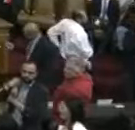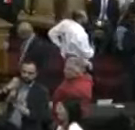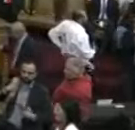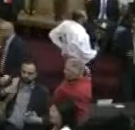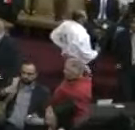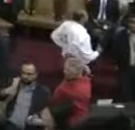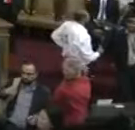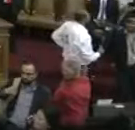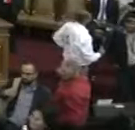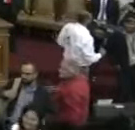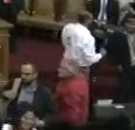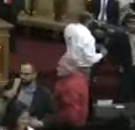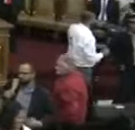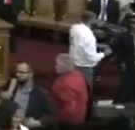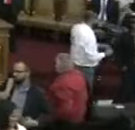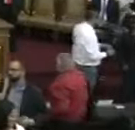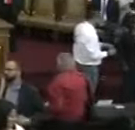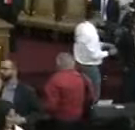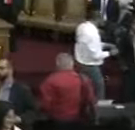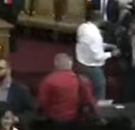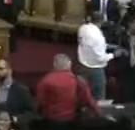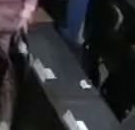de la ciudad